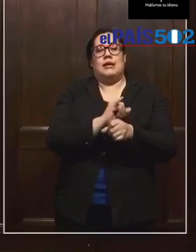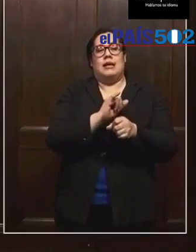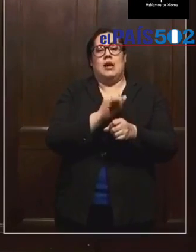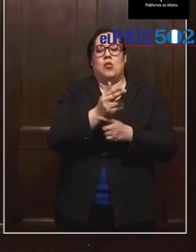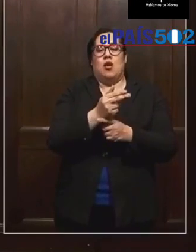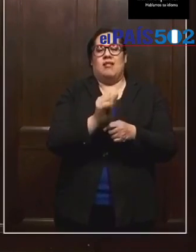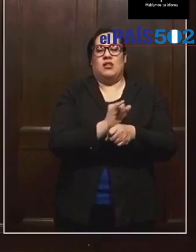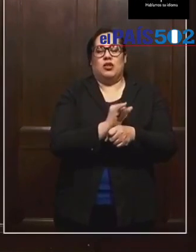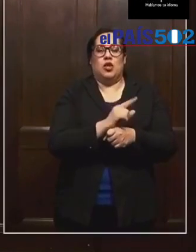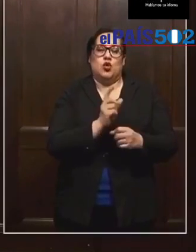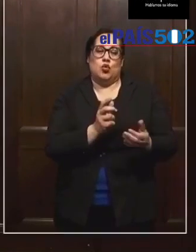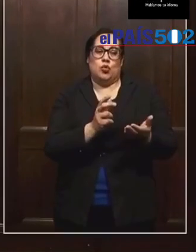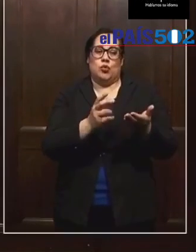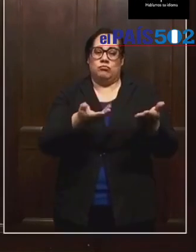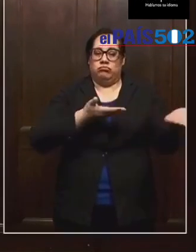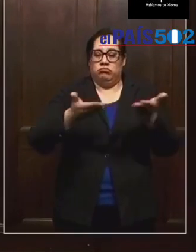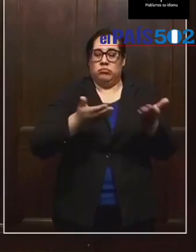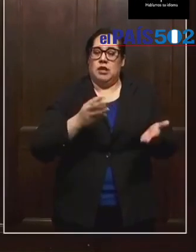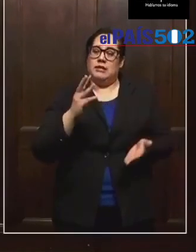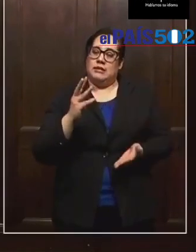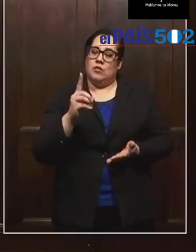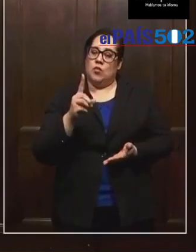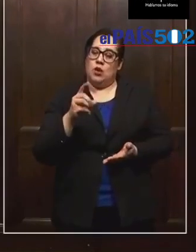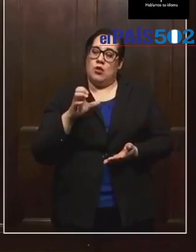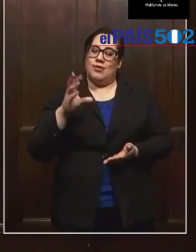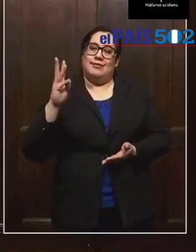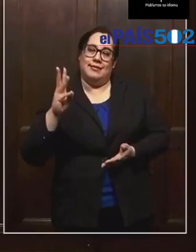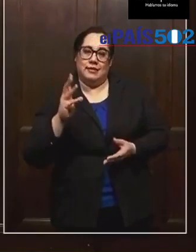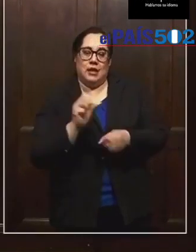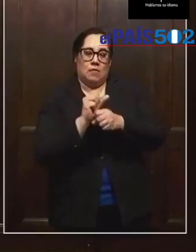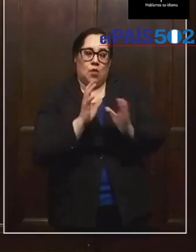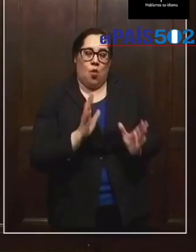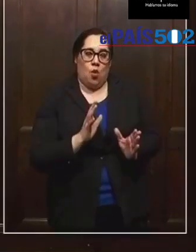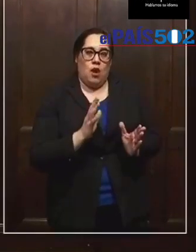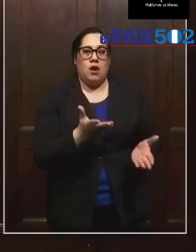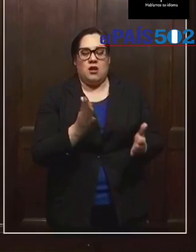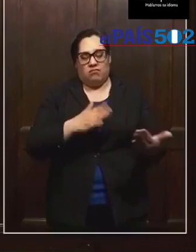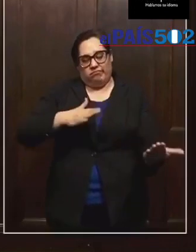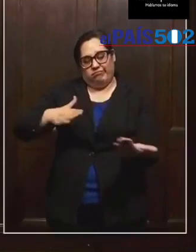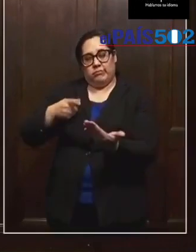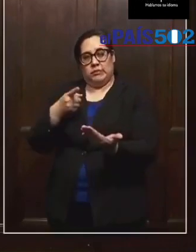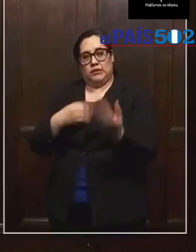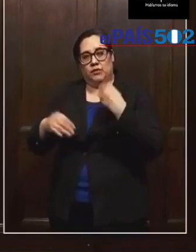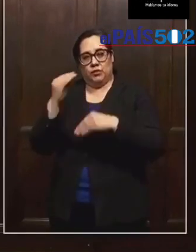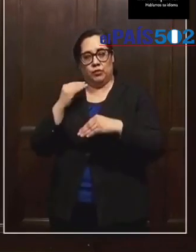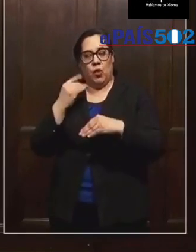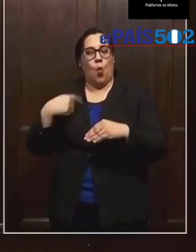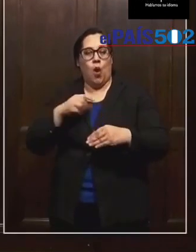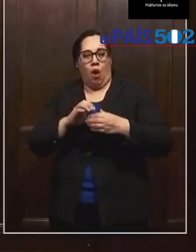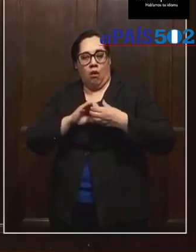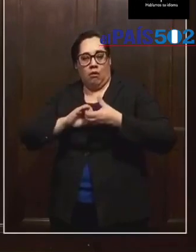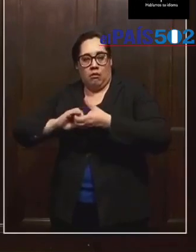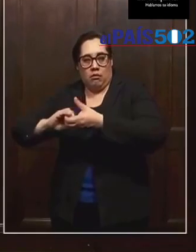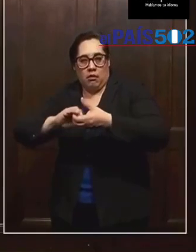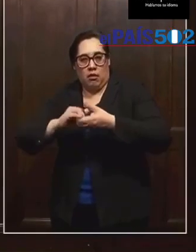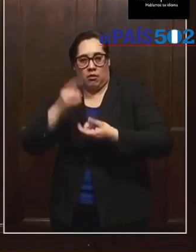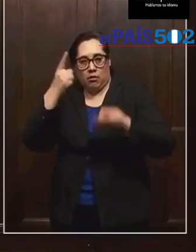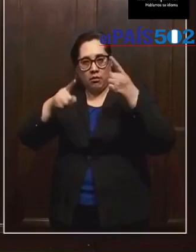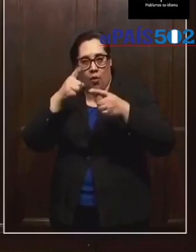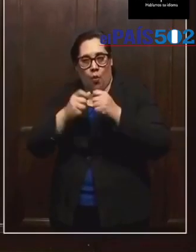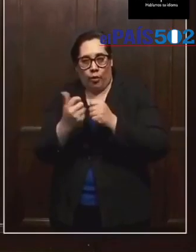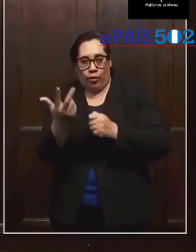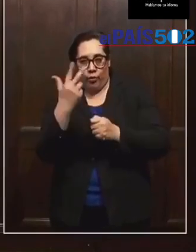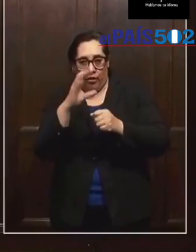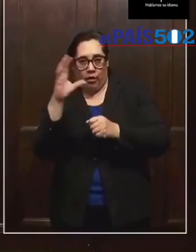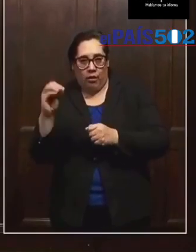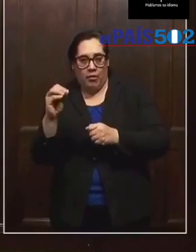contratar a 106 empleados para preparar estas comidas. Y estamos colaborando con tres compañías